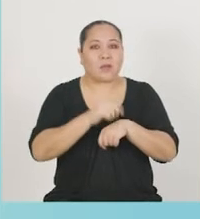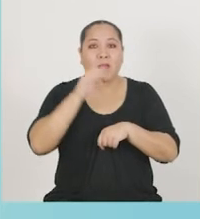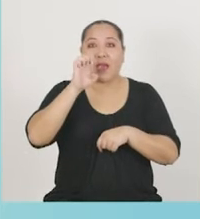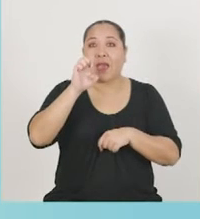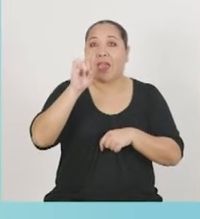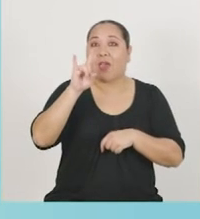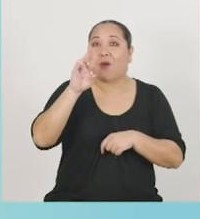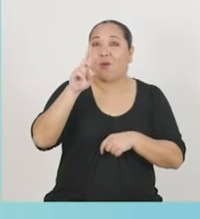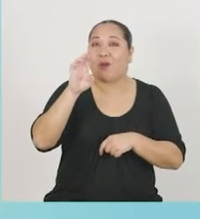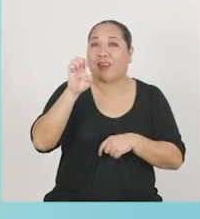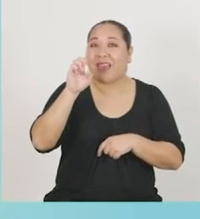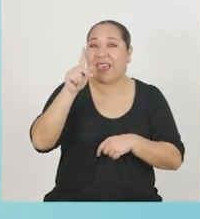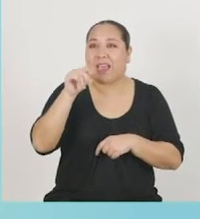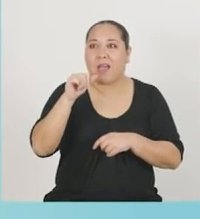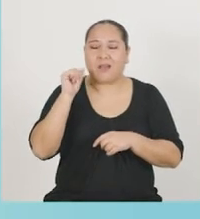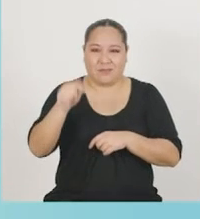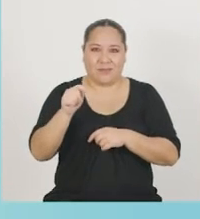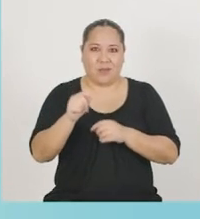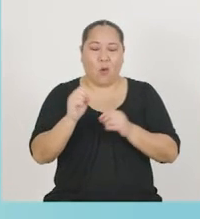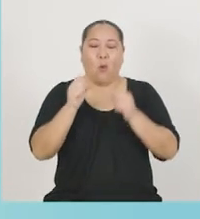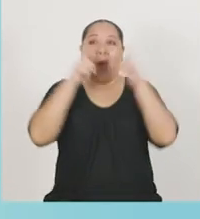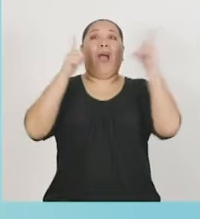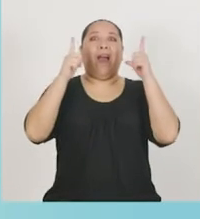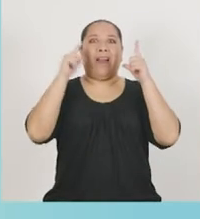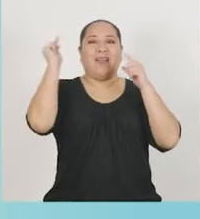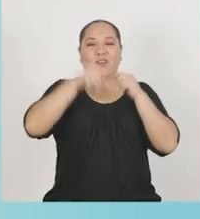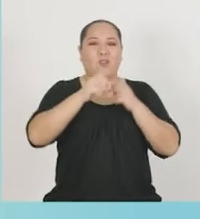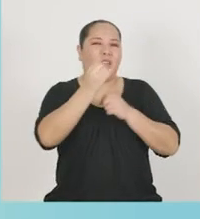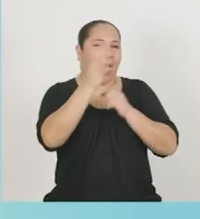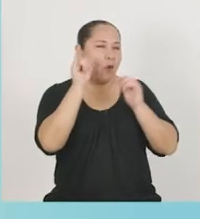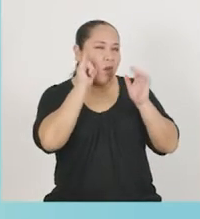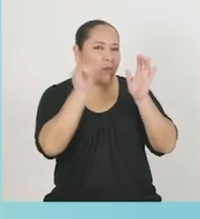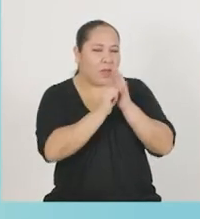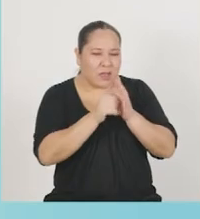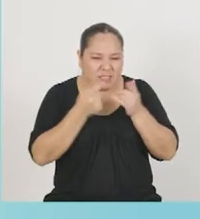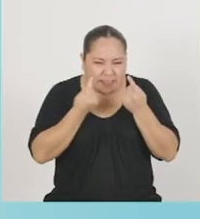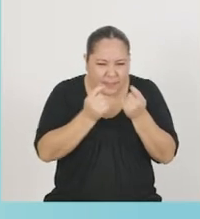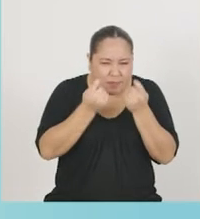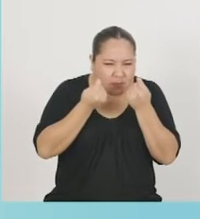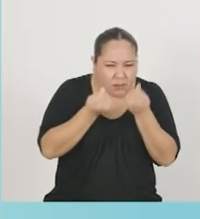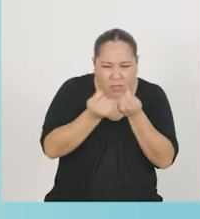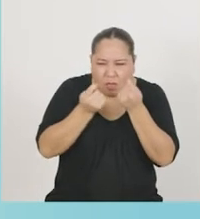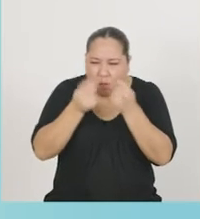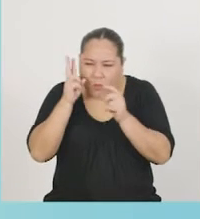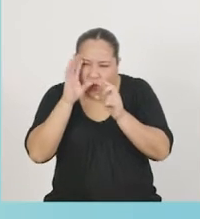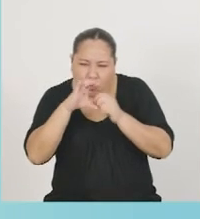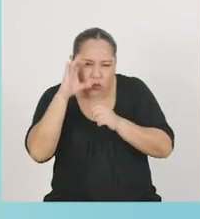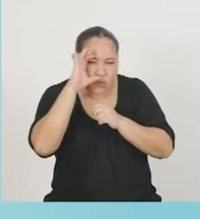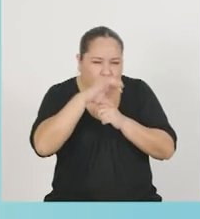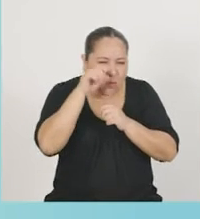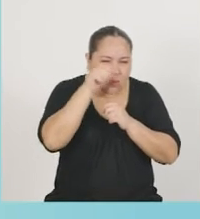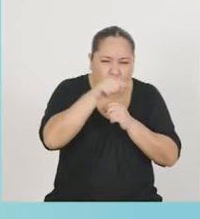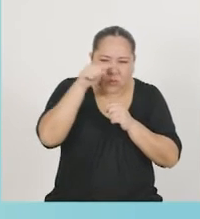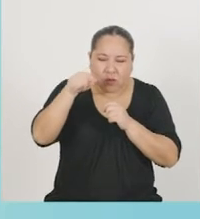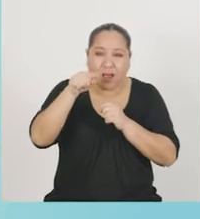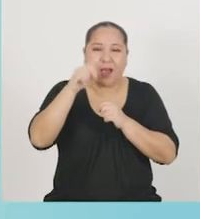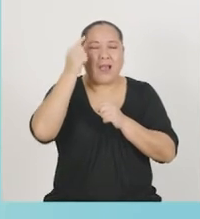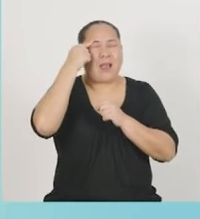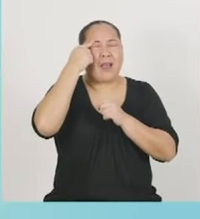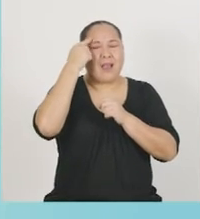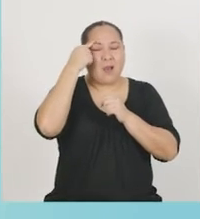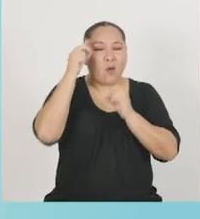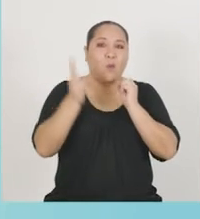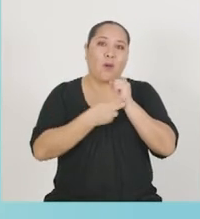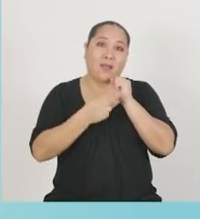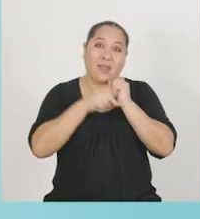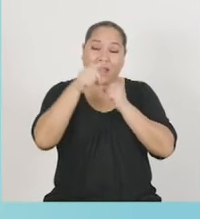Eureka, con algunas de las imágenes, siempre de manera forzada. Finalmente, registramos